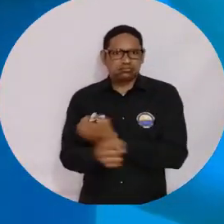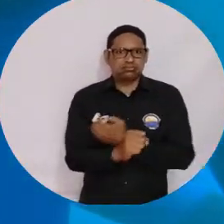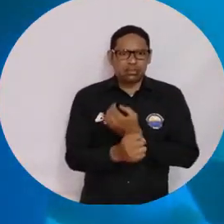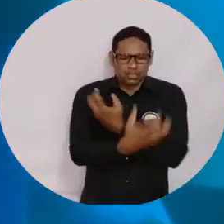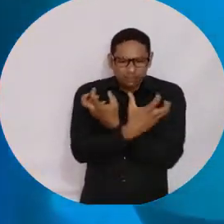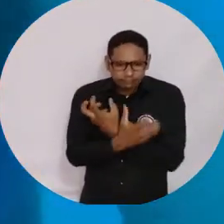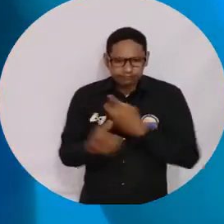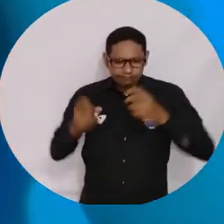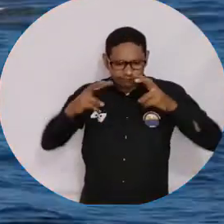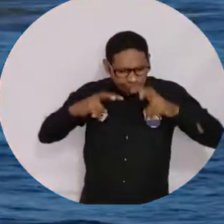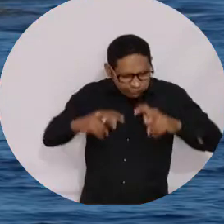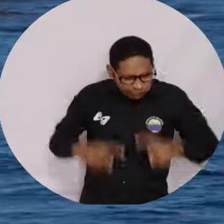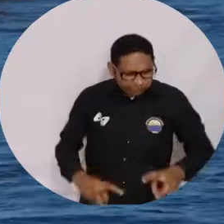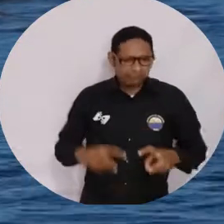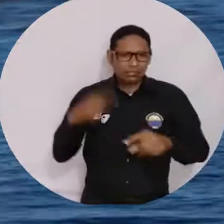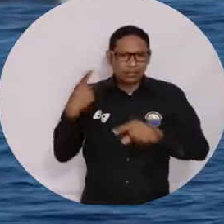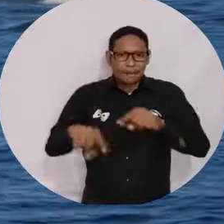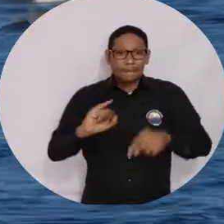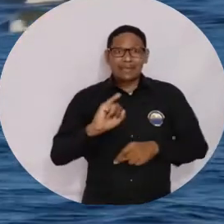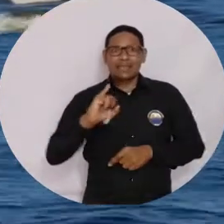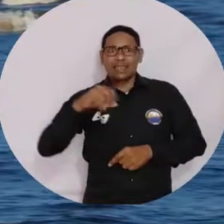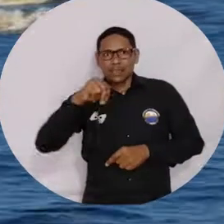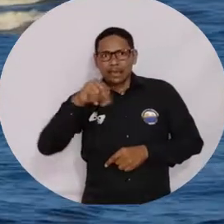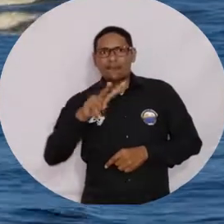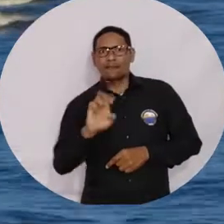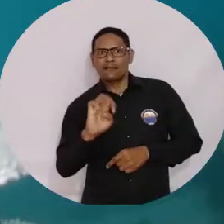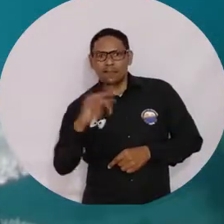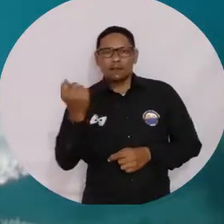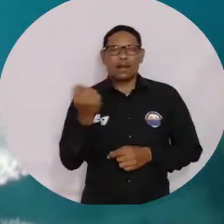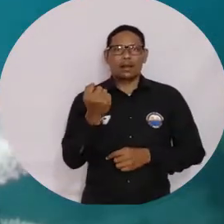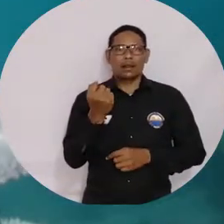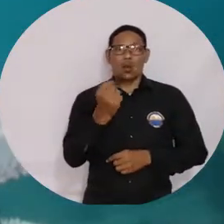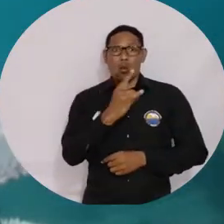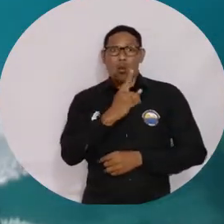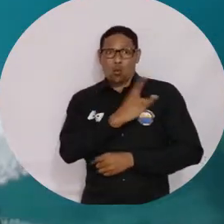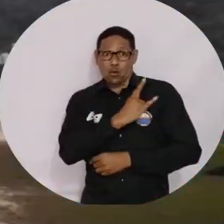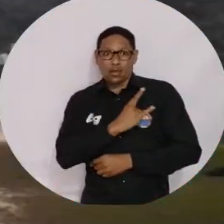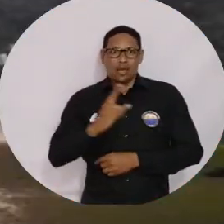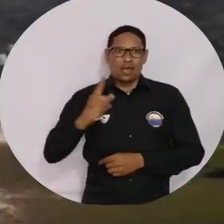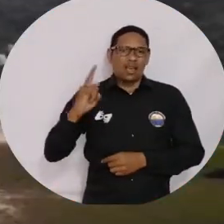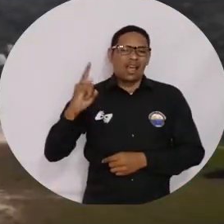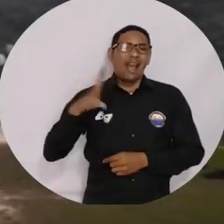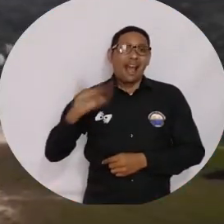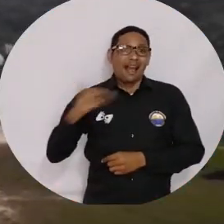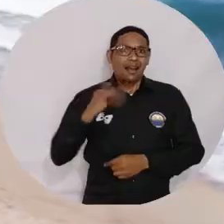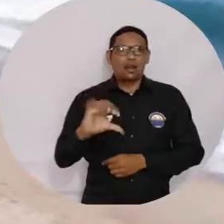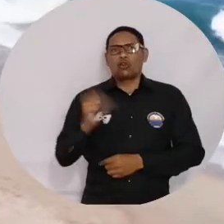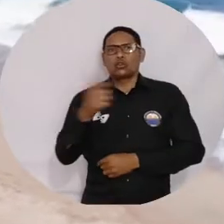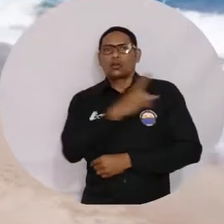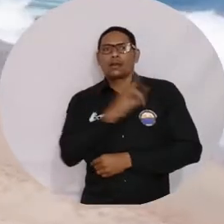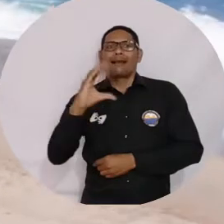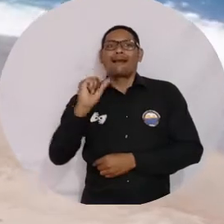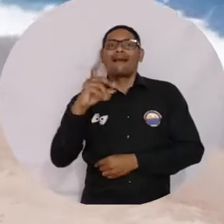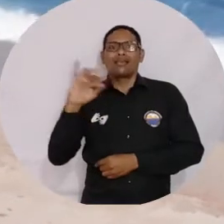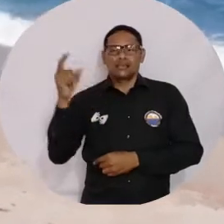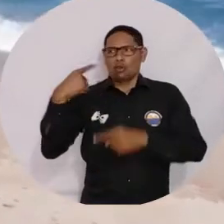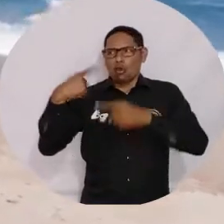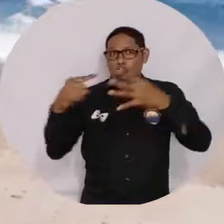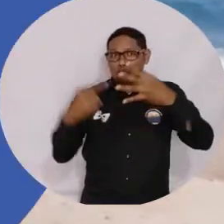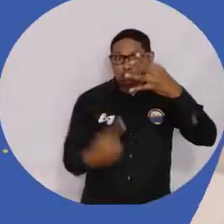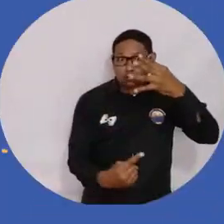investigación como INVEMAR, la Agencia Alemana para la Cooperación Internacional, la Universidad del Valle, la Universidad de Cádiz, entre otros.